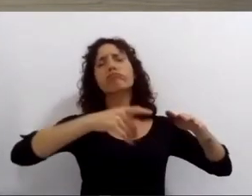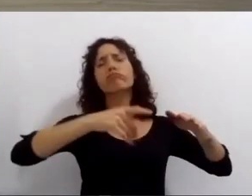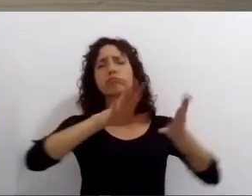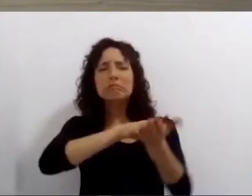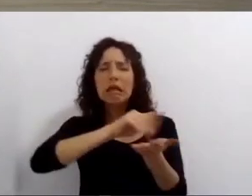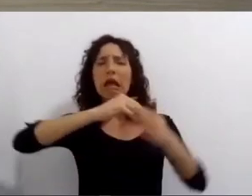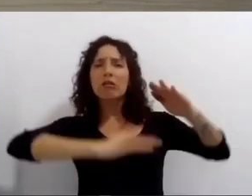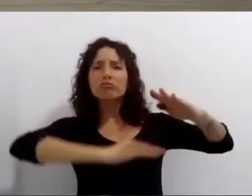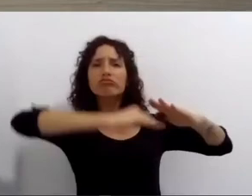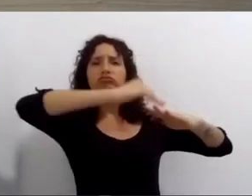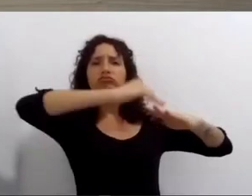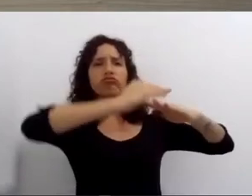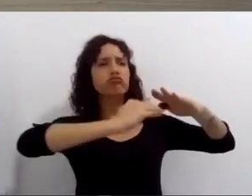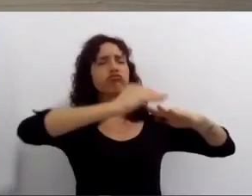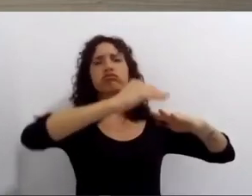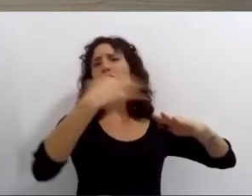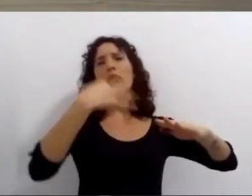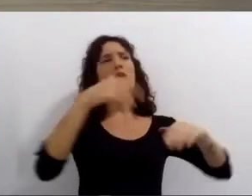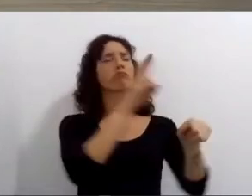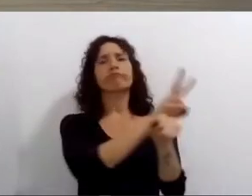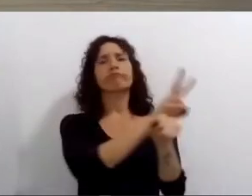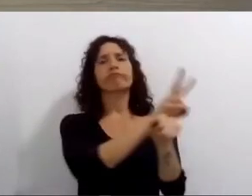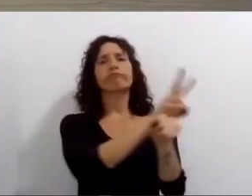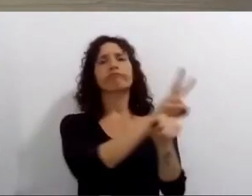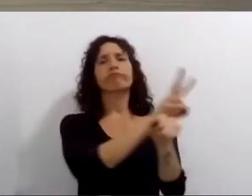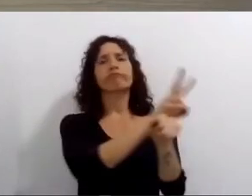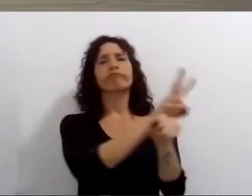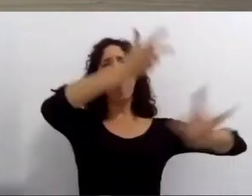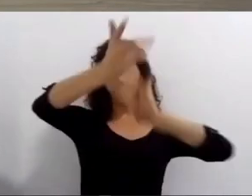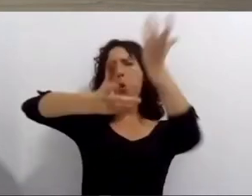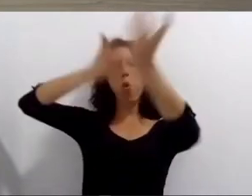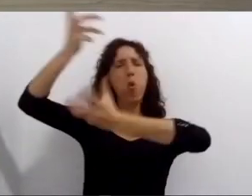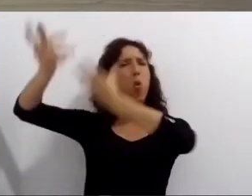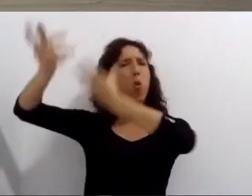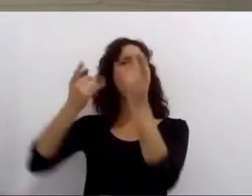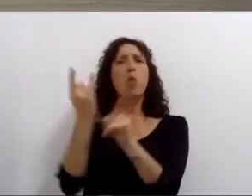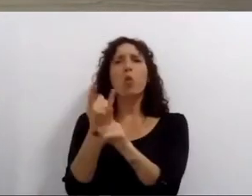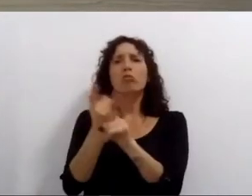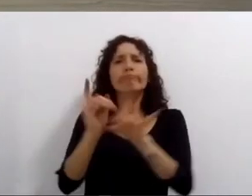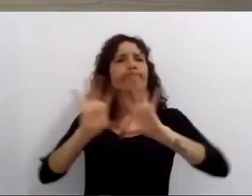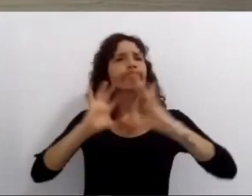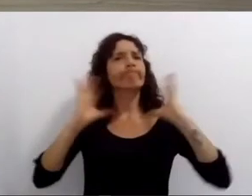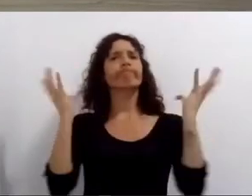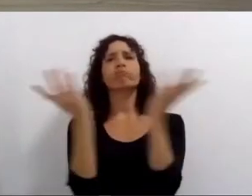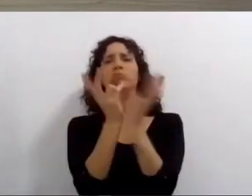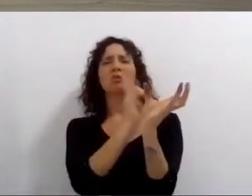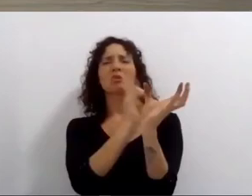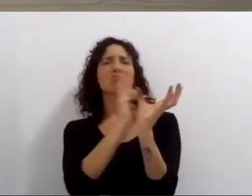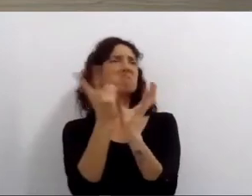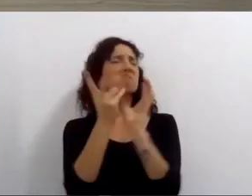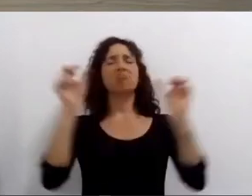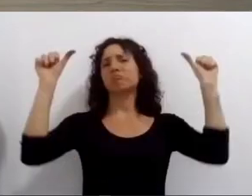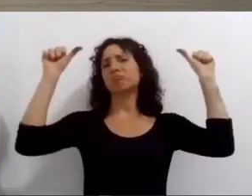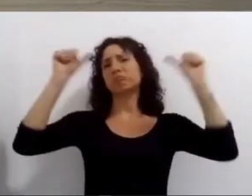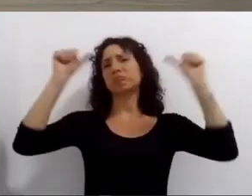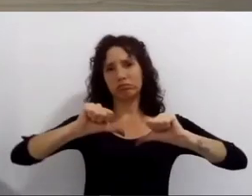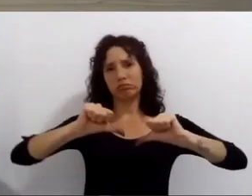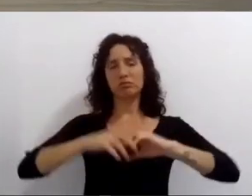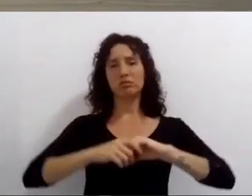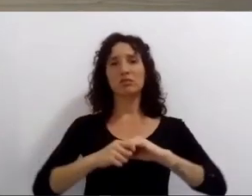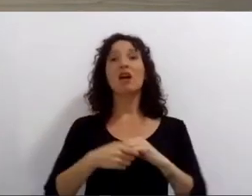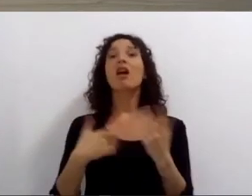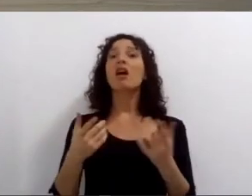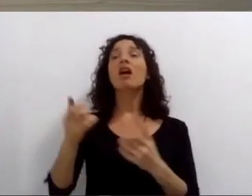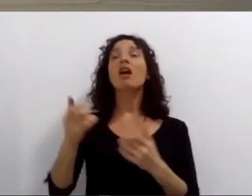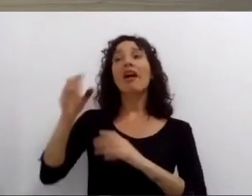apellido que ocasionan los focos de incendio se sigue dañando el medio ambiente para provecho de unos pocos y esto genera